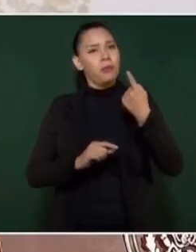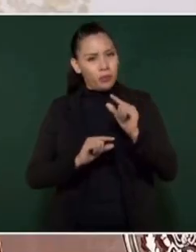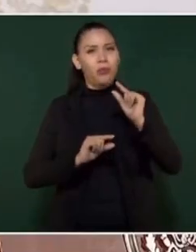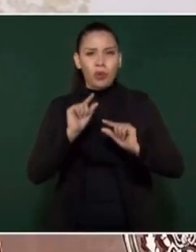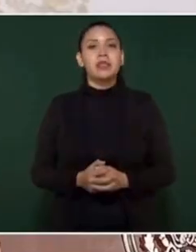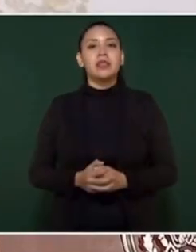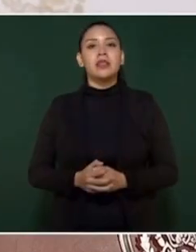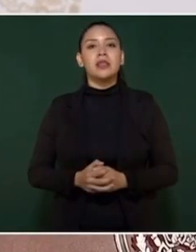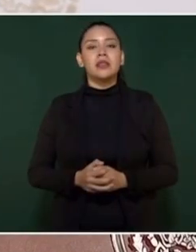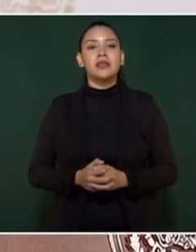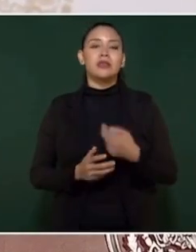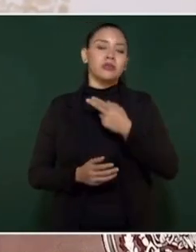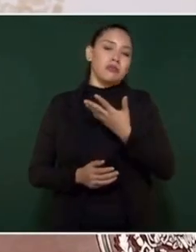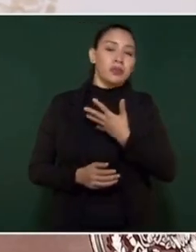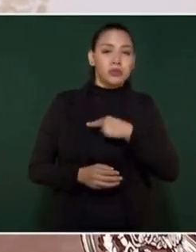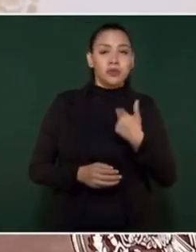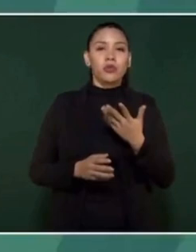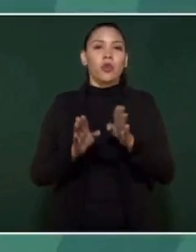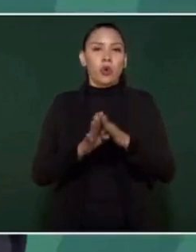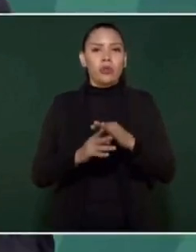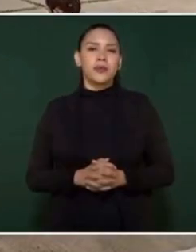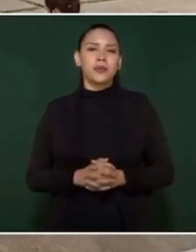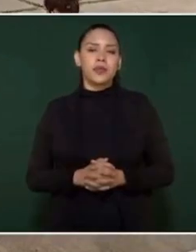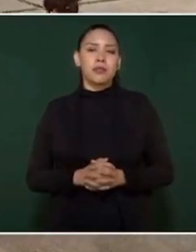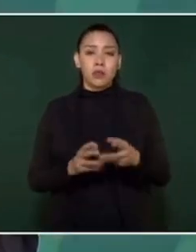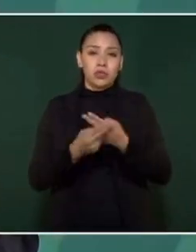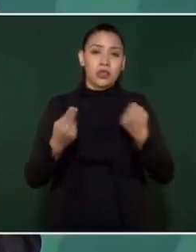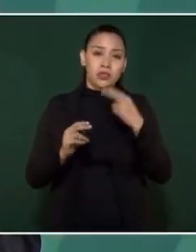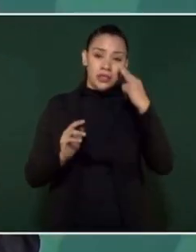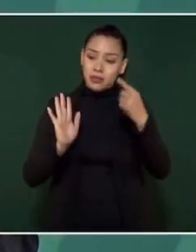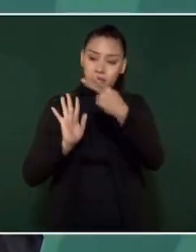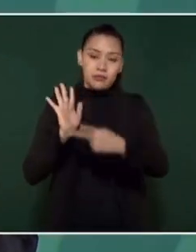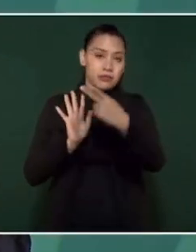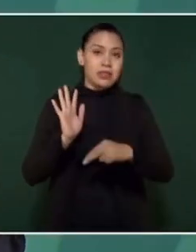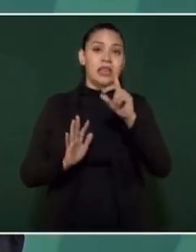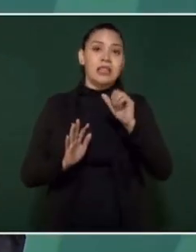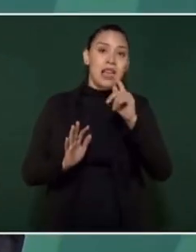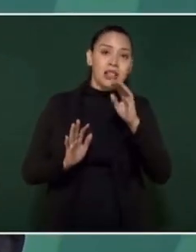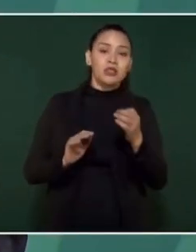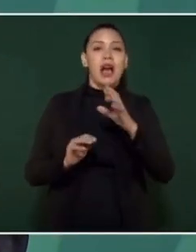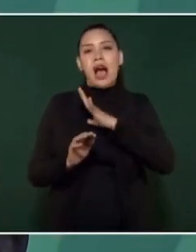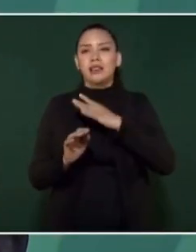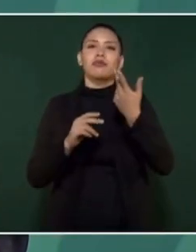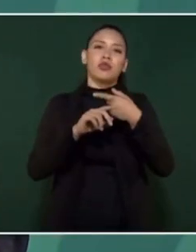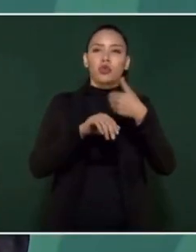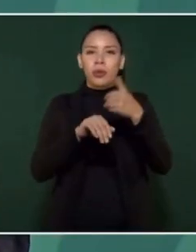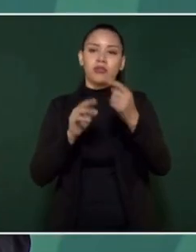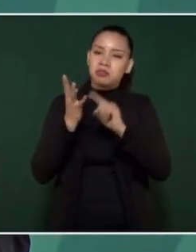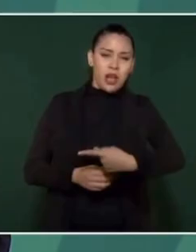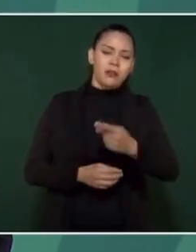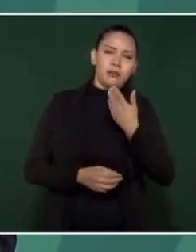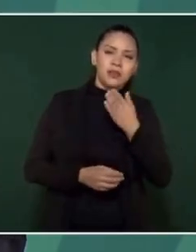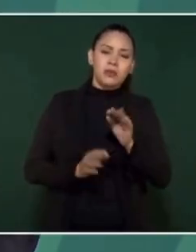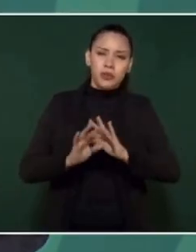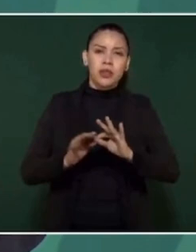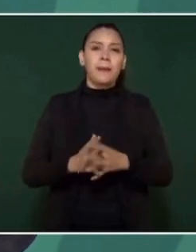en Tamaulipas y tenemos manera de probarlo. Los datos no mienten, son cifras oficiales.